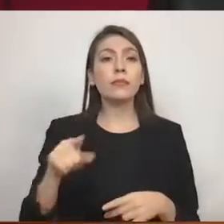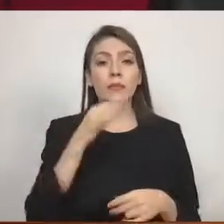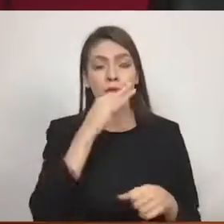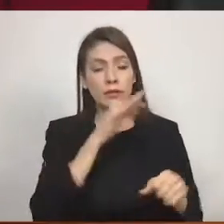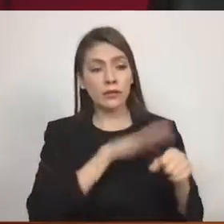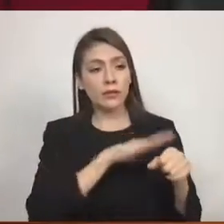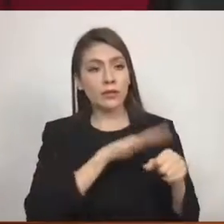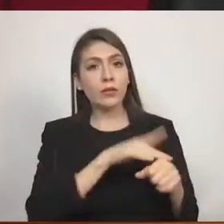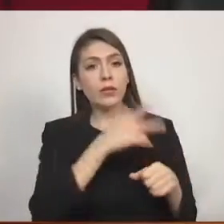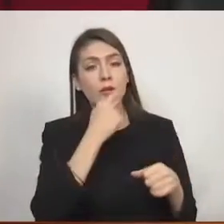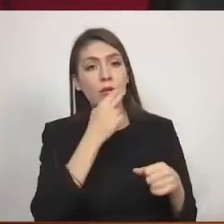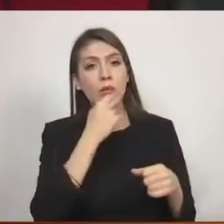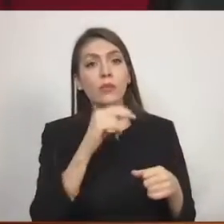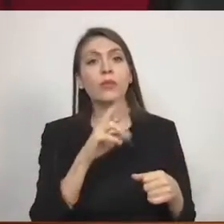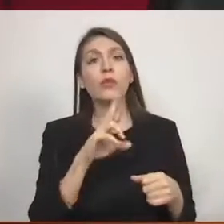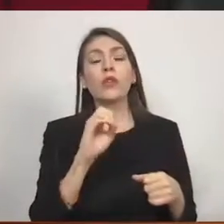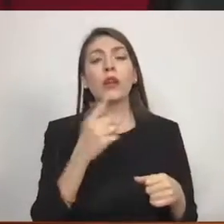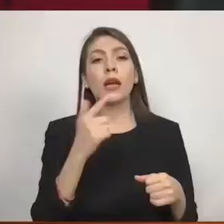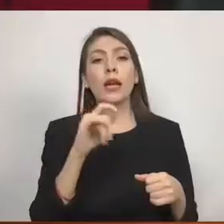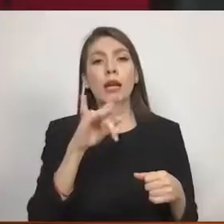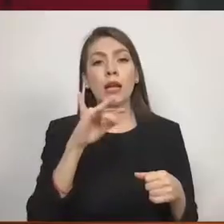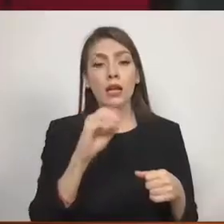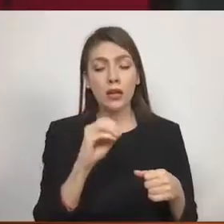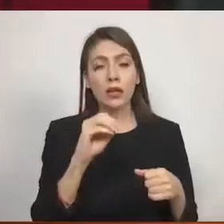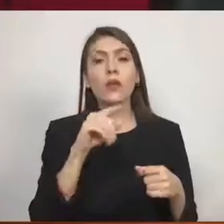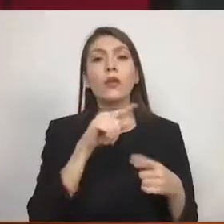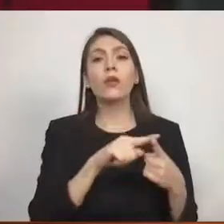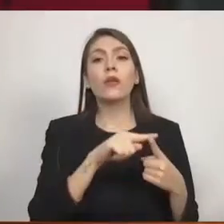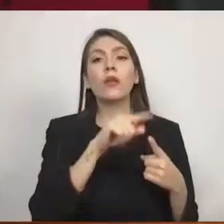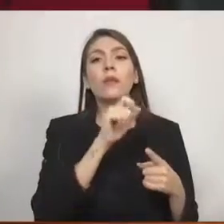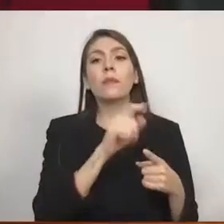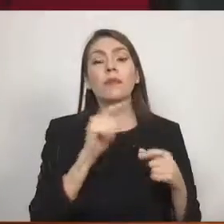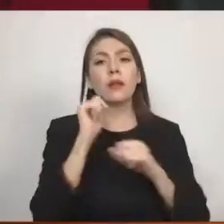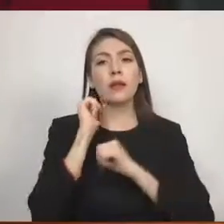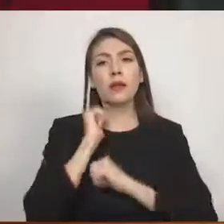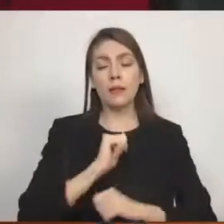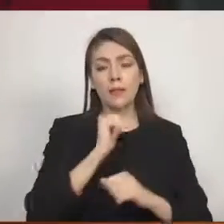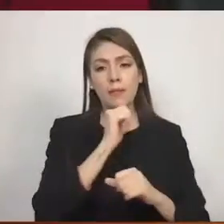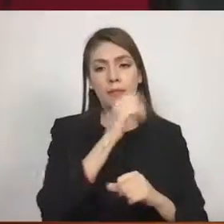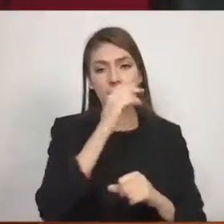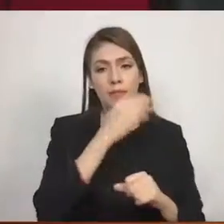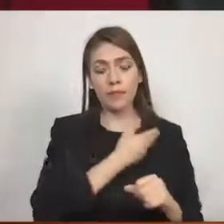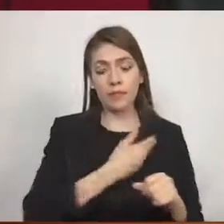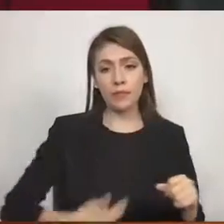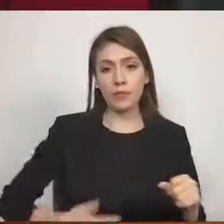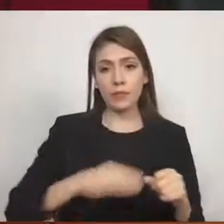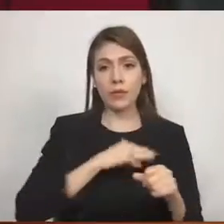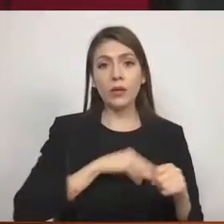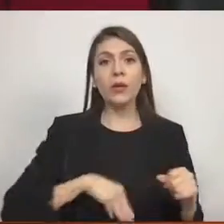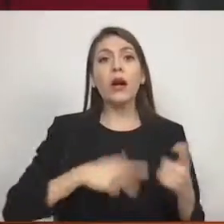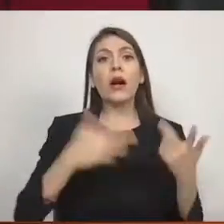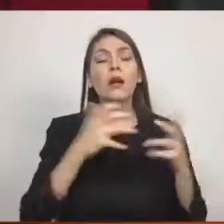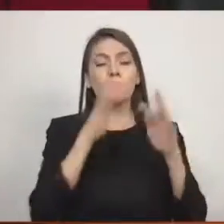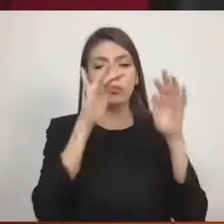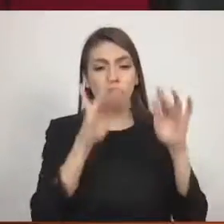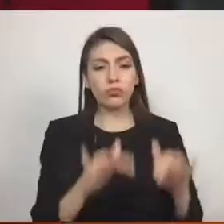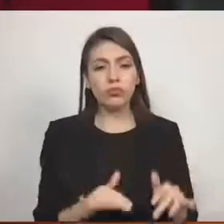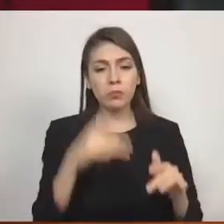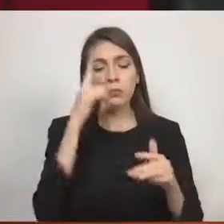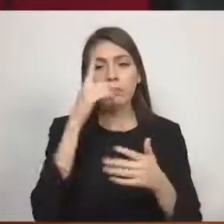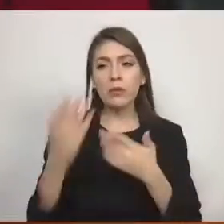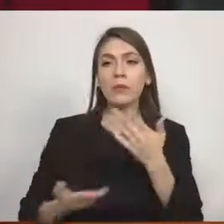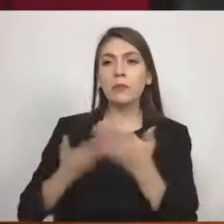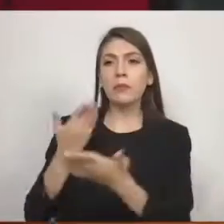Chaparro Delgado, suplente del cargo de presidente municipal, presentó escrito por el que se solicita, se le tenga por